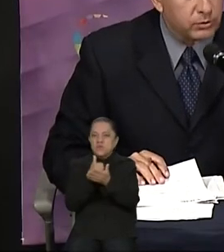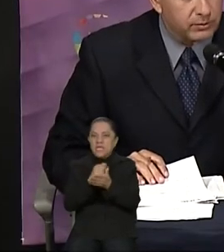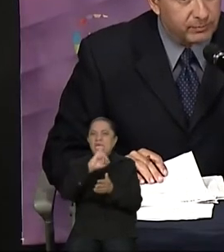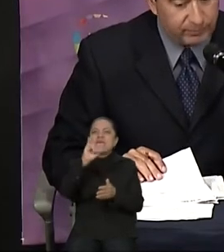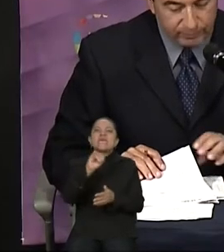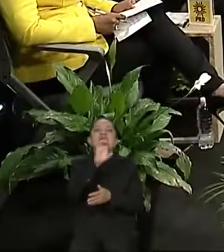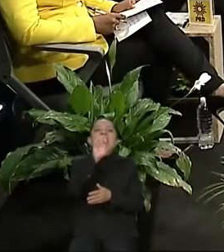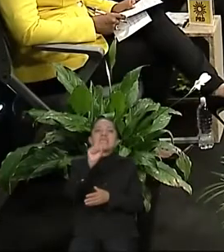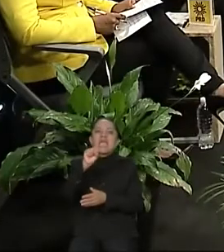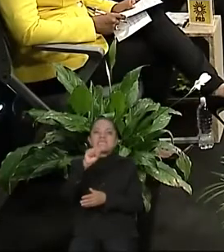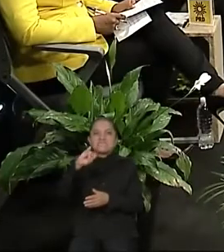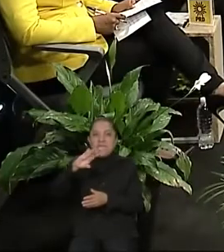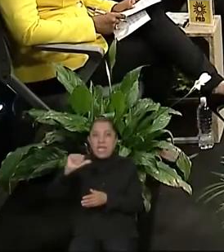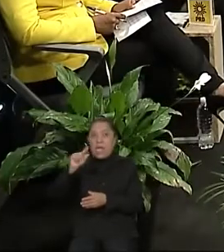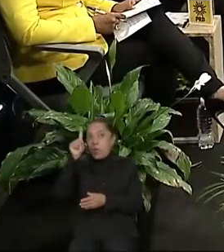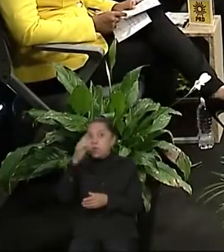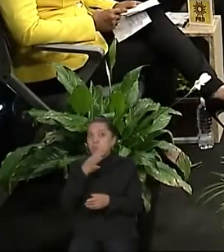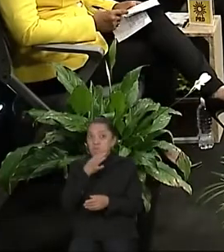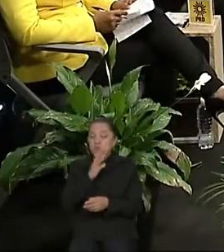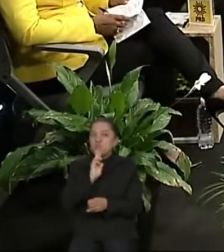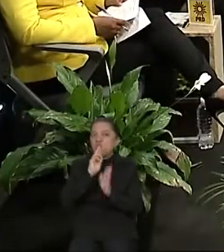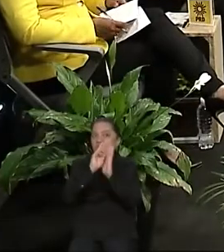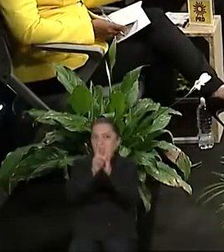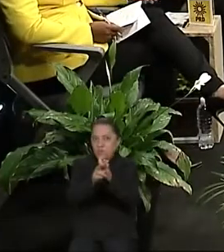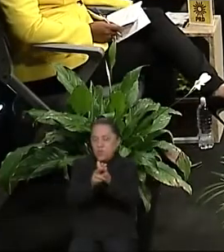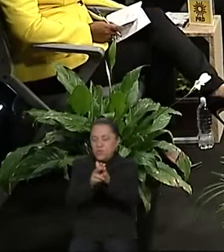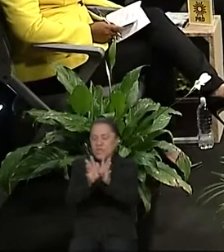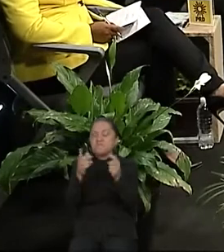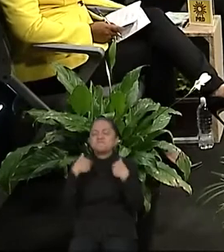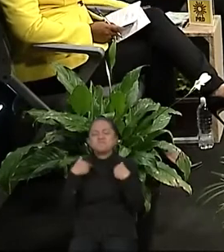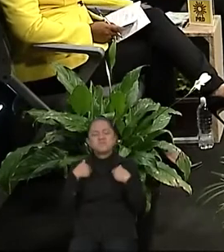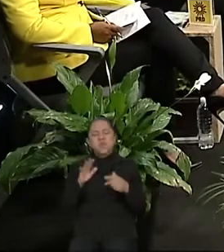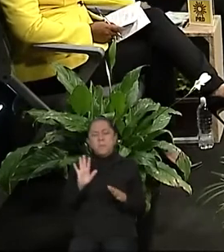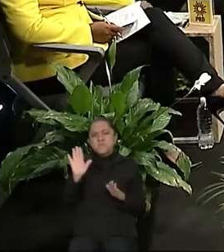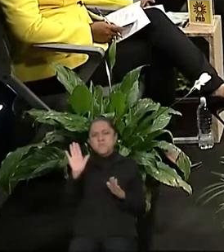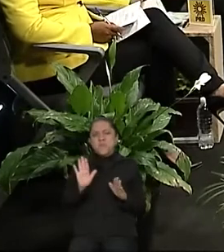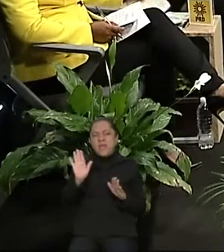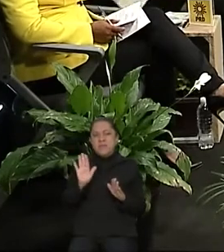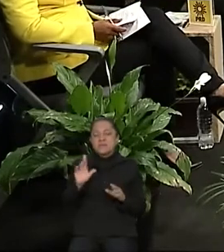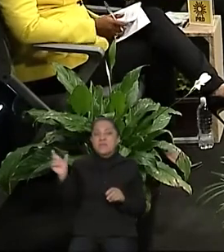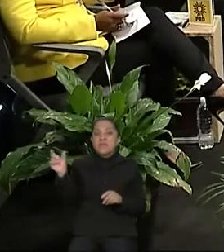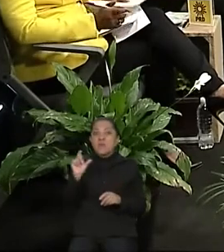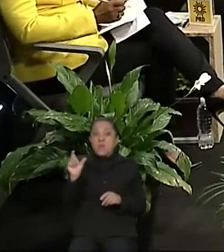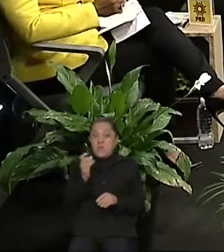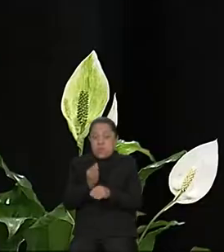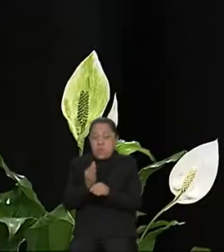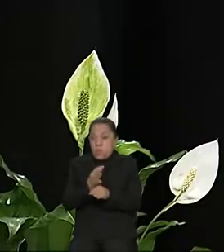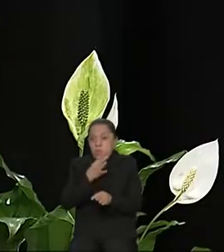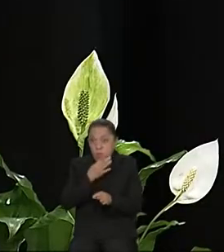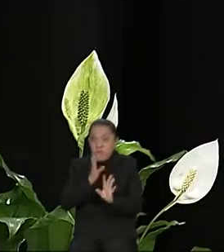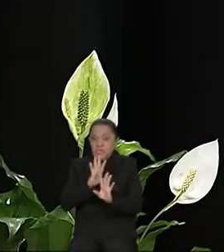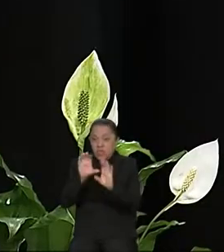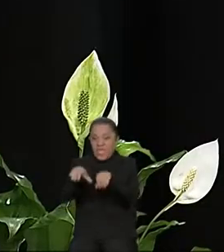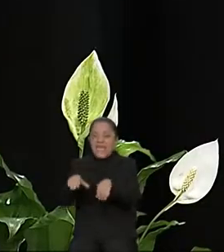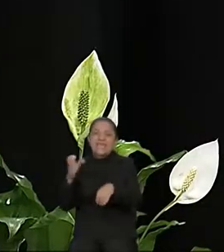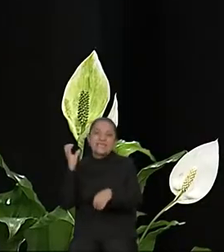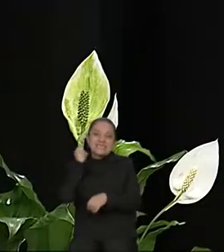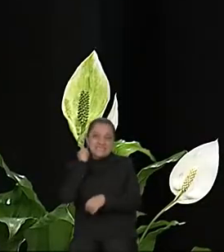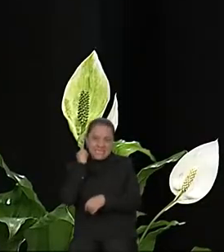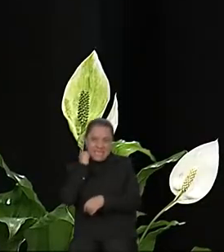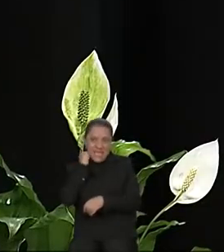Cruz. minuto. A mí me parece que en el momento en el que estemos en el Senado de la República debemos revisar